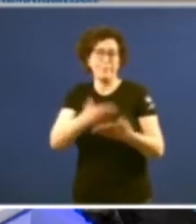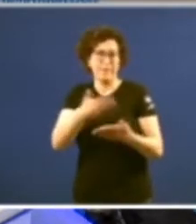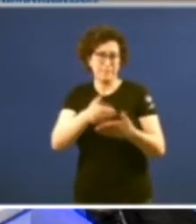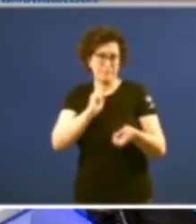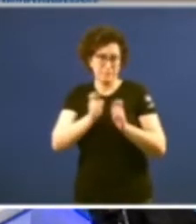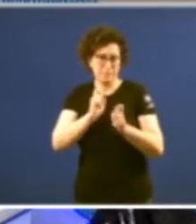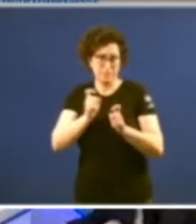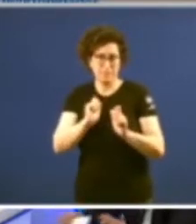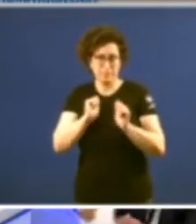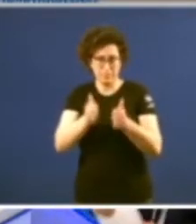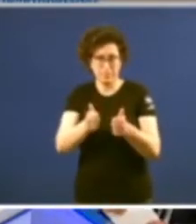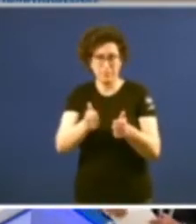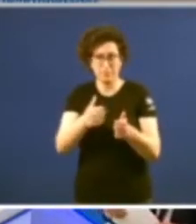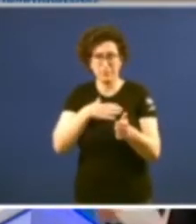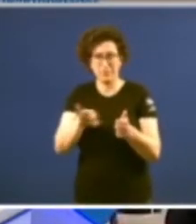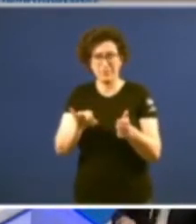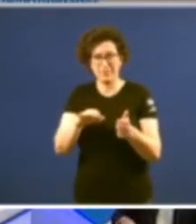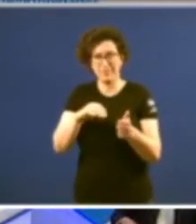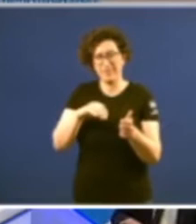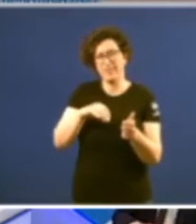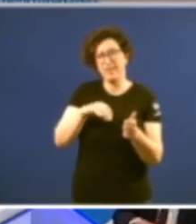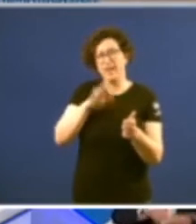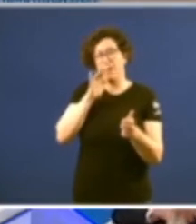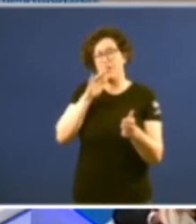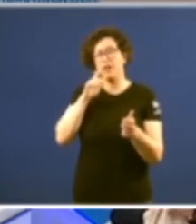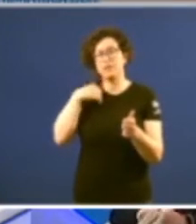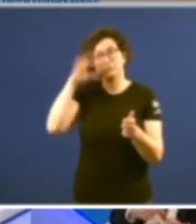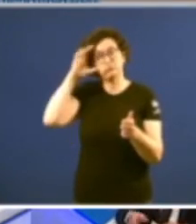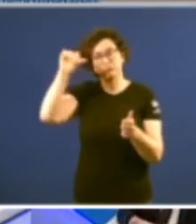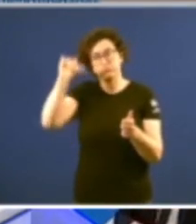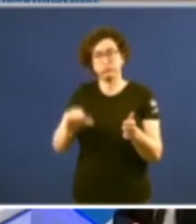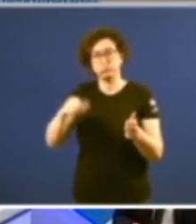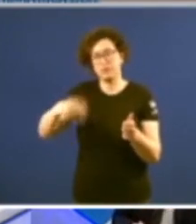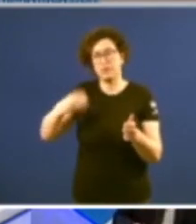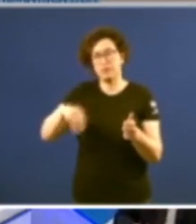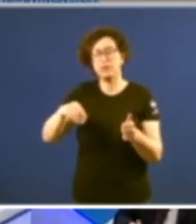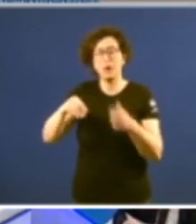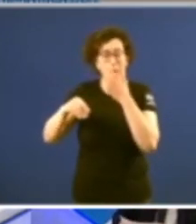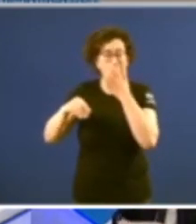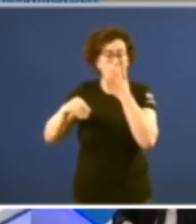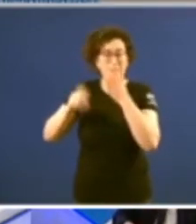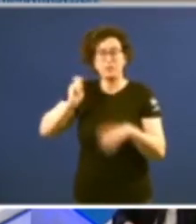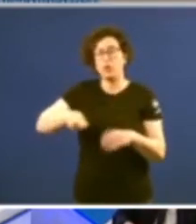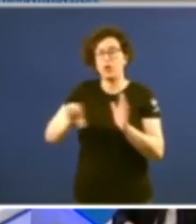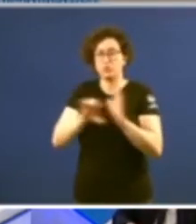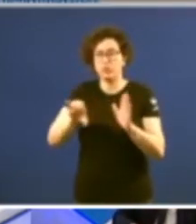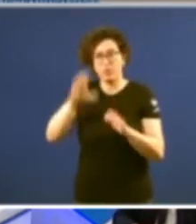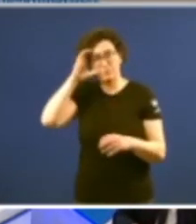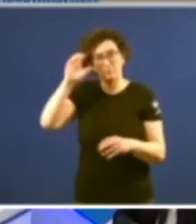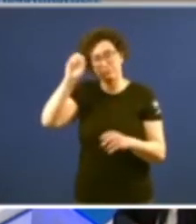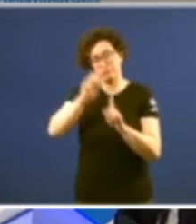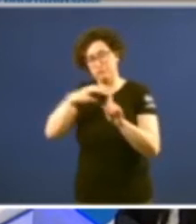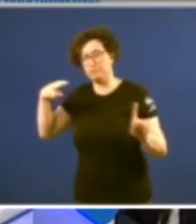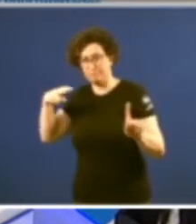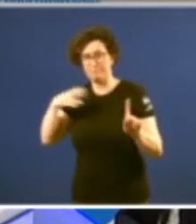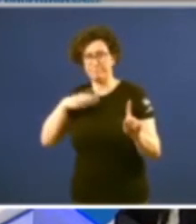empezar a tremer logo descoitar o presidente do Tribunal Constitucional que desunqueira despadañedo e da ollada académica e o